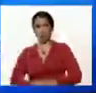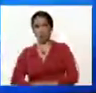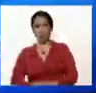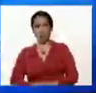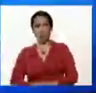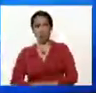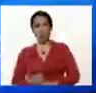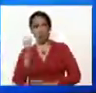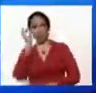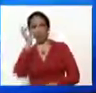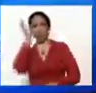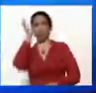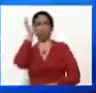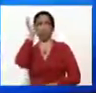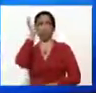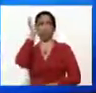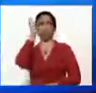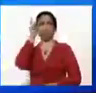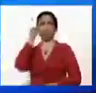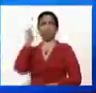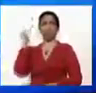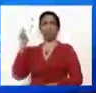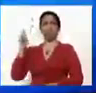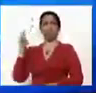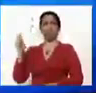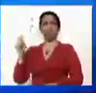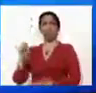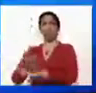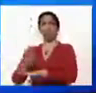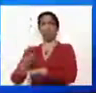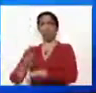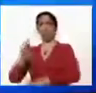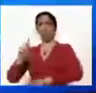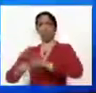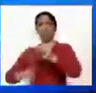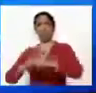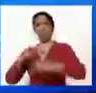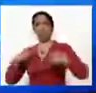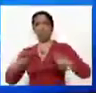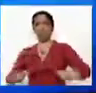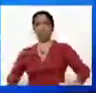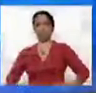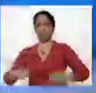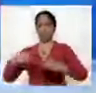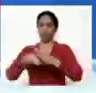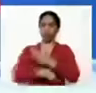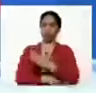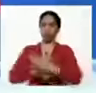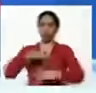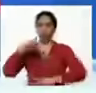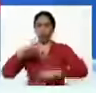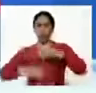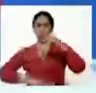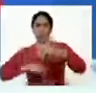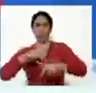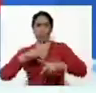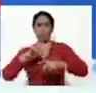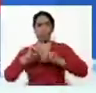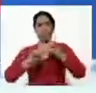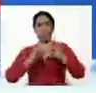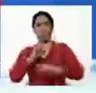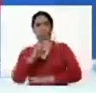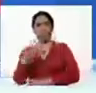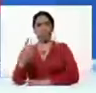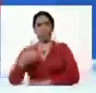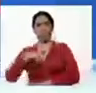Surge la tesis de la economía productiva humanista. De la economía productiva del siglo XXI. De